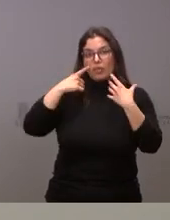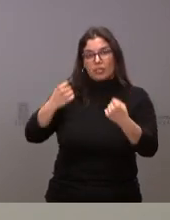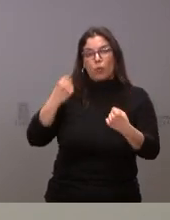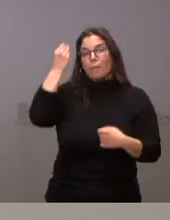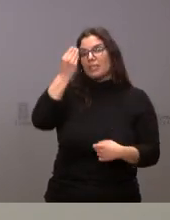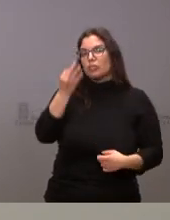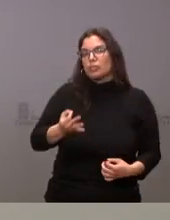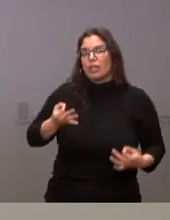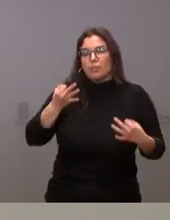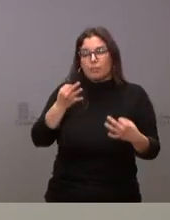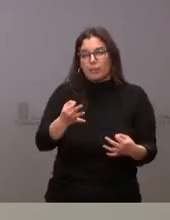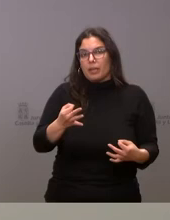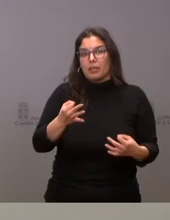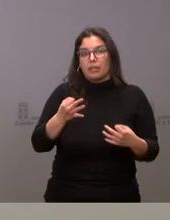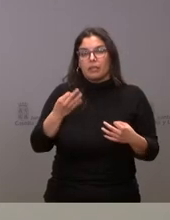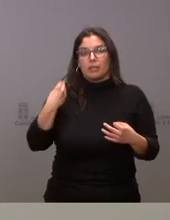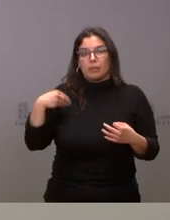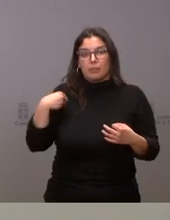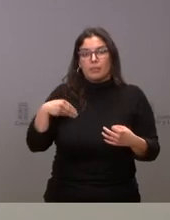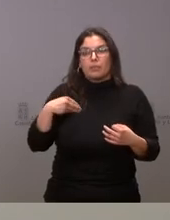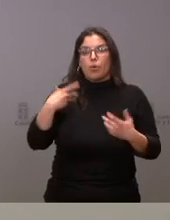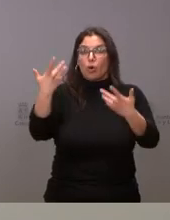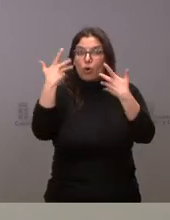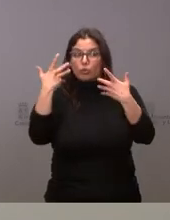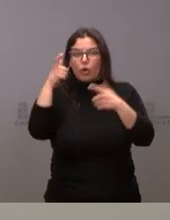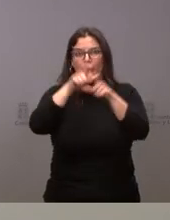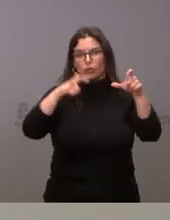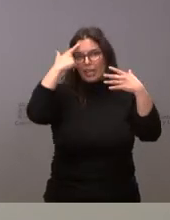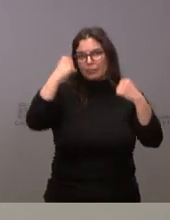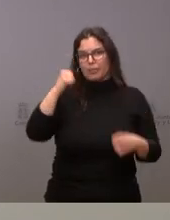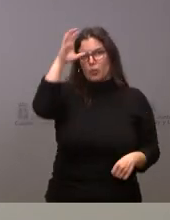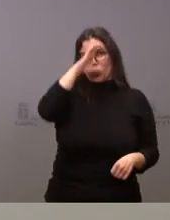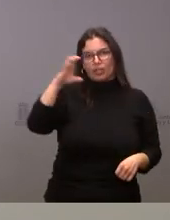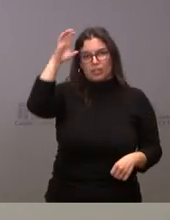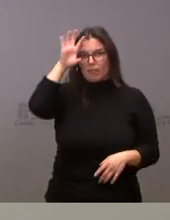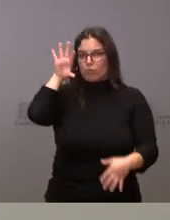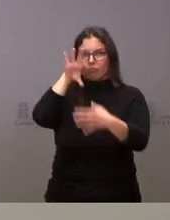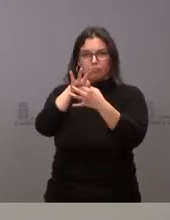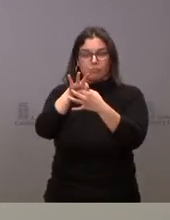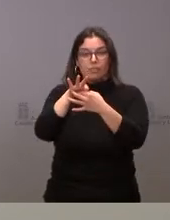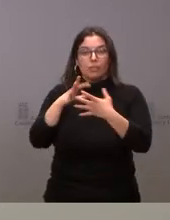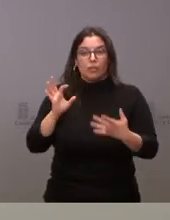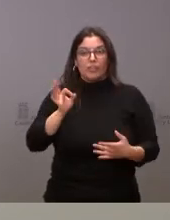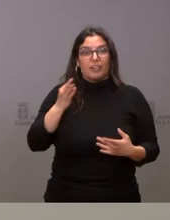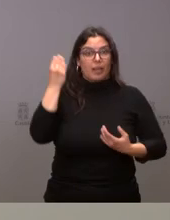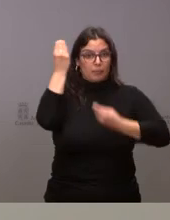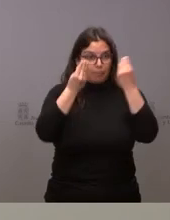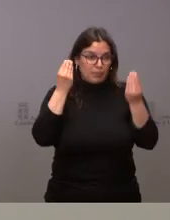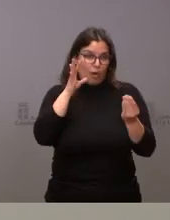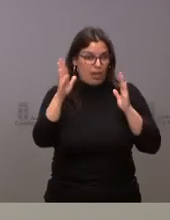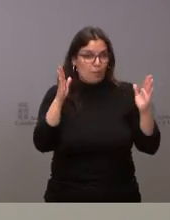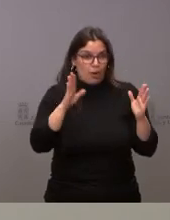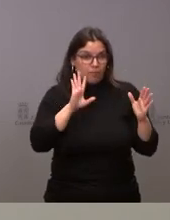en los consejos científicos al efecto y por tanto es verdad que es una reflexión que es oportuno realizar